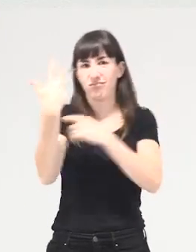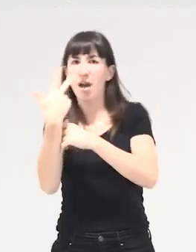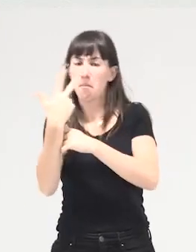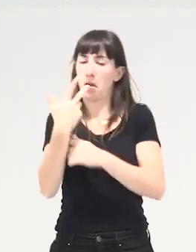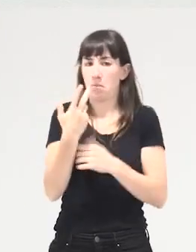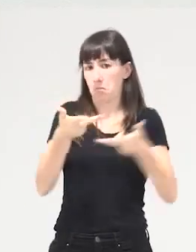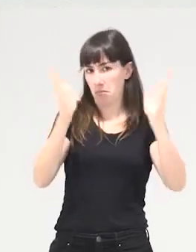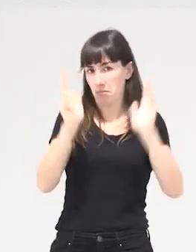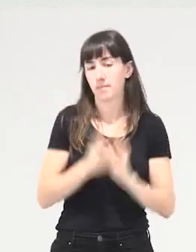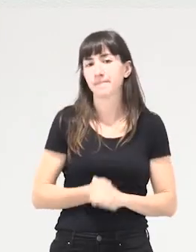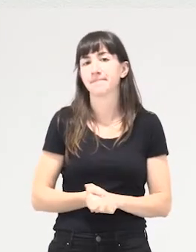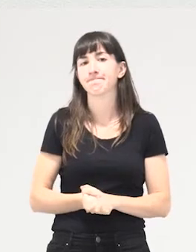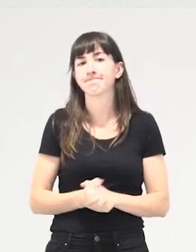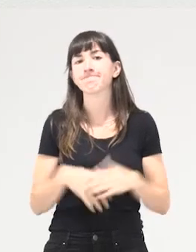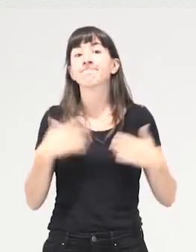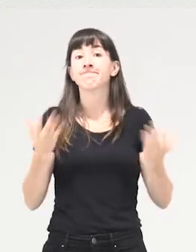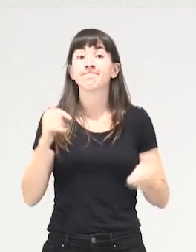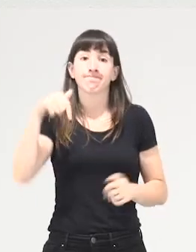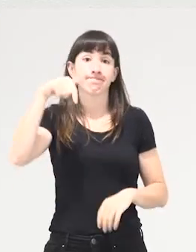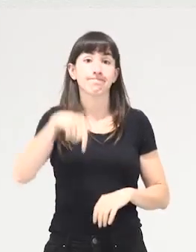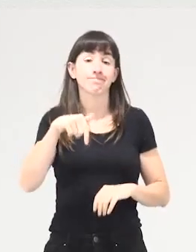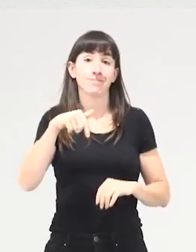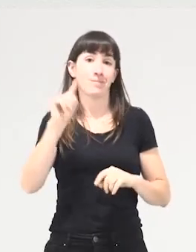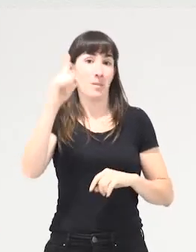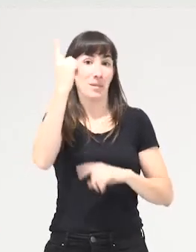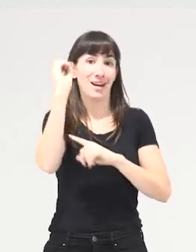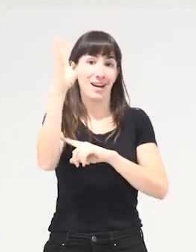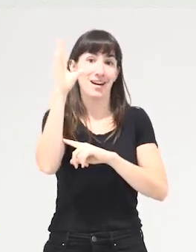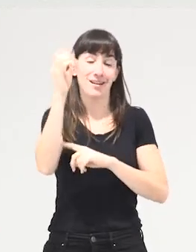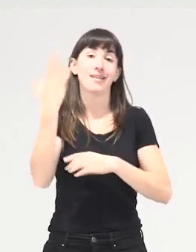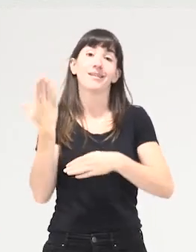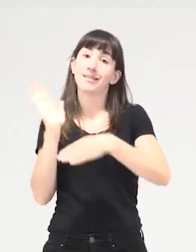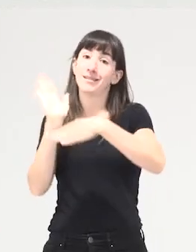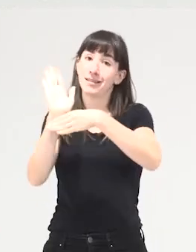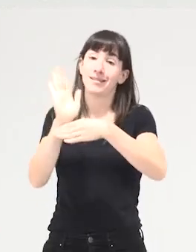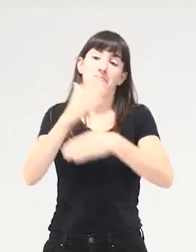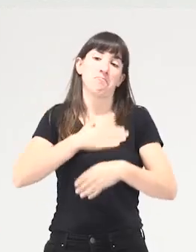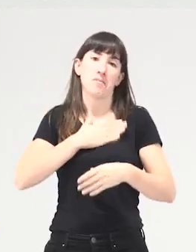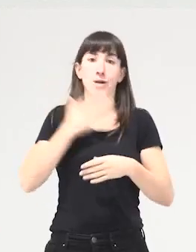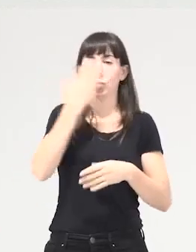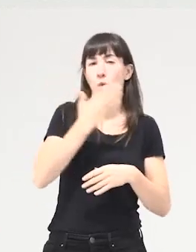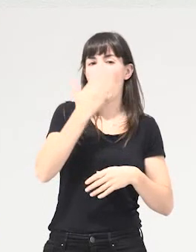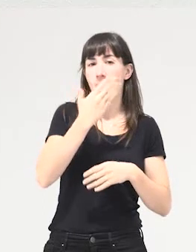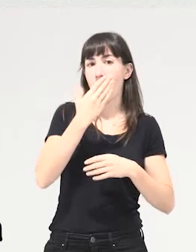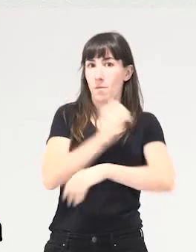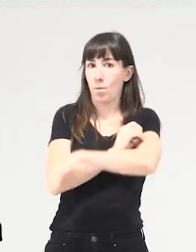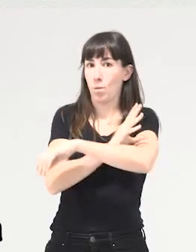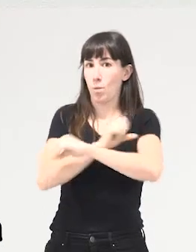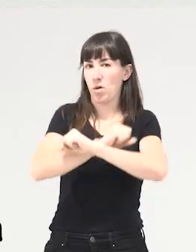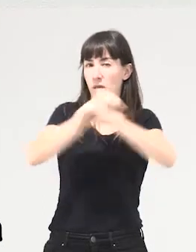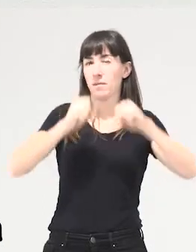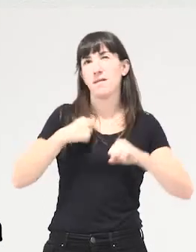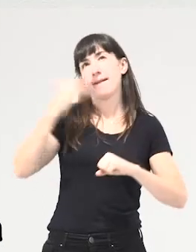Asi que, bueno, en esta primera conferencia la propuesta de la Escuela de Empoderamiento era introducir